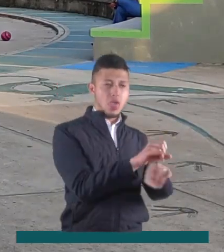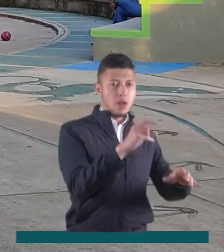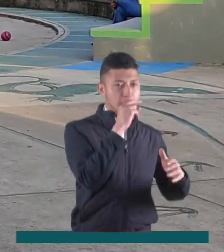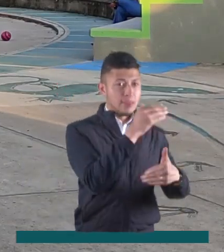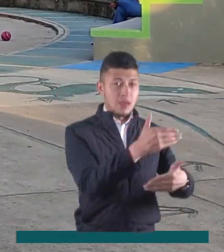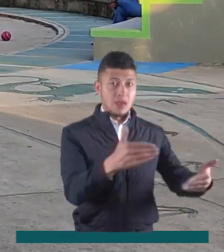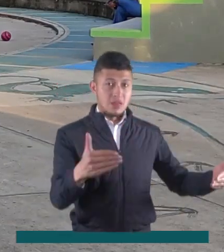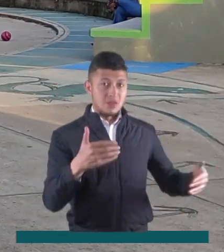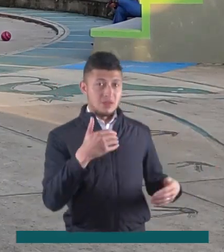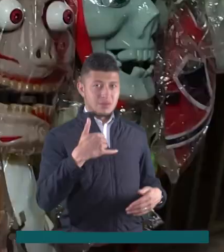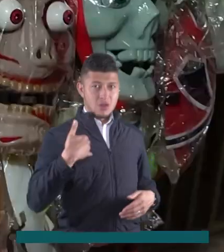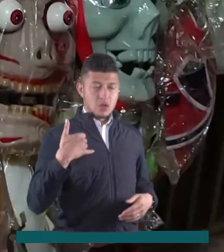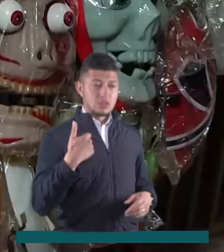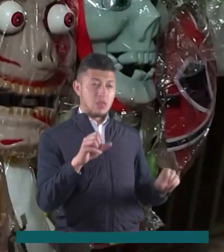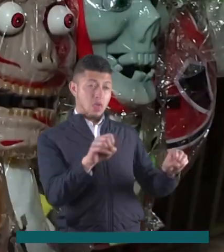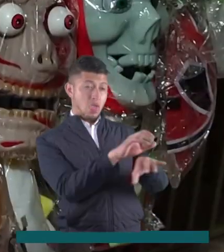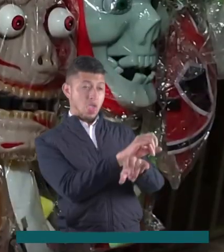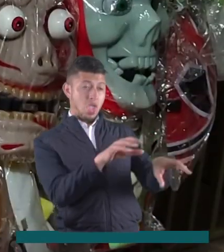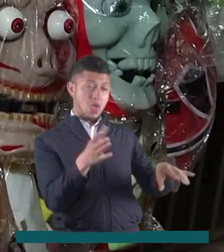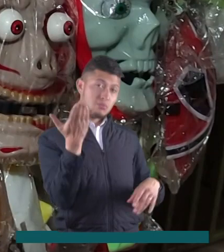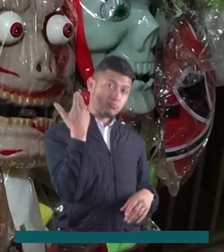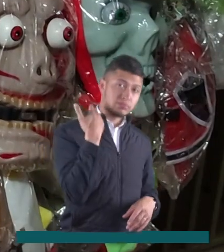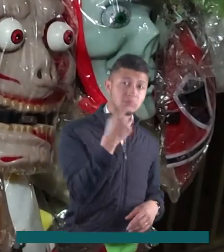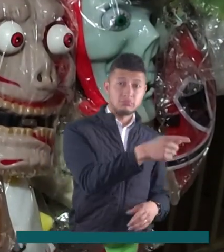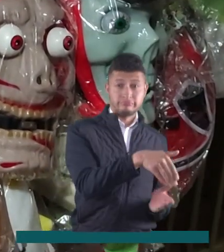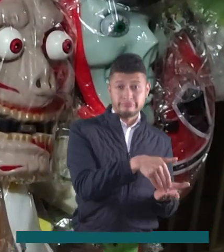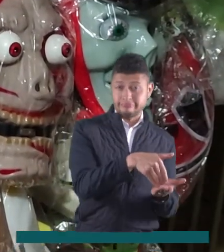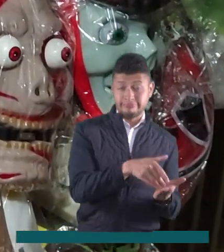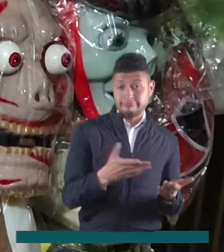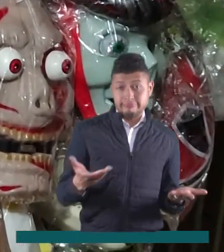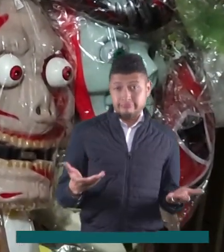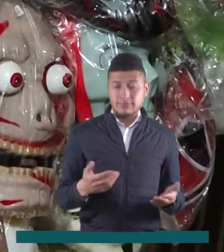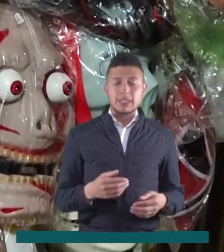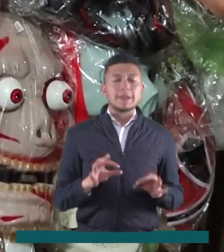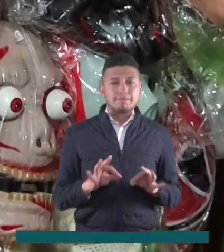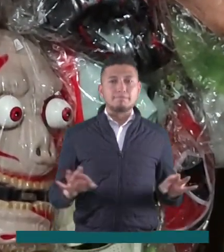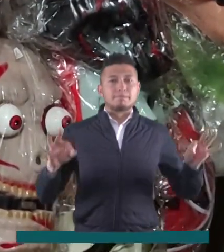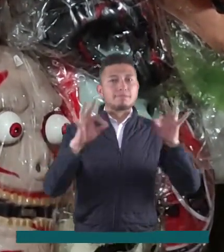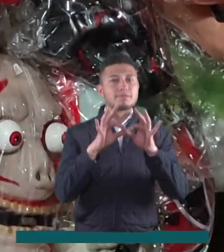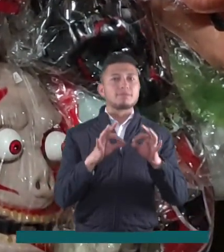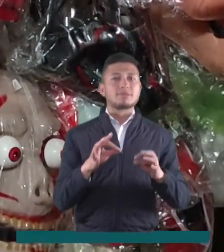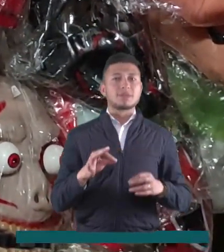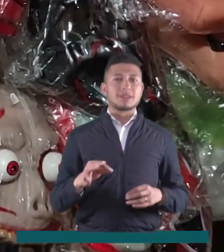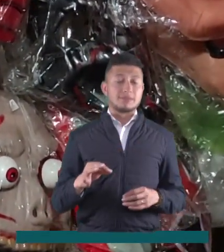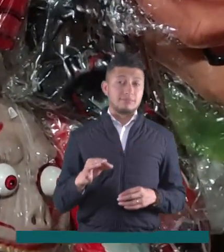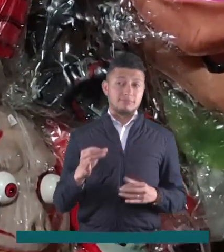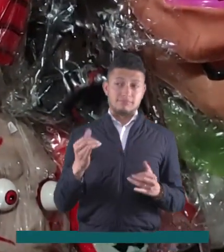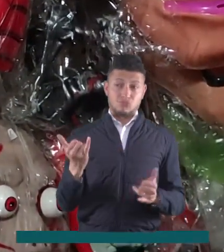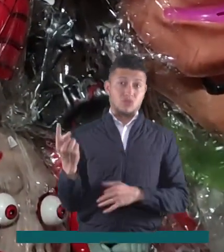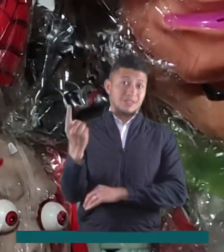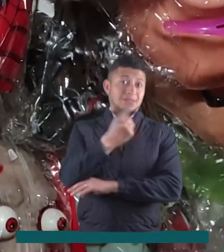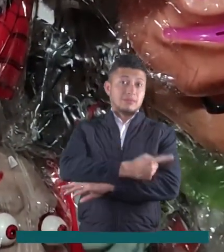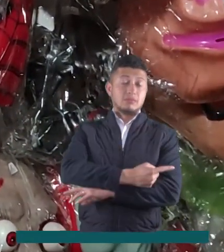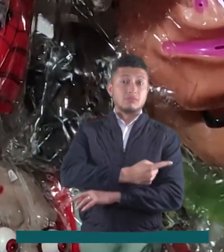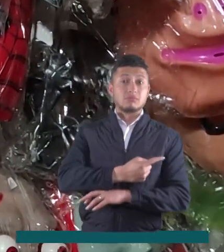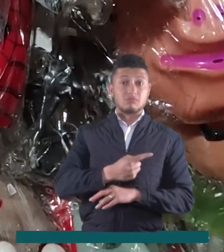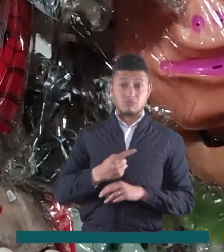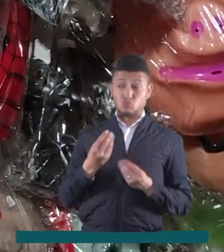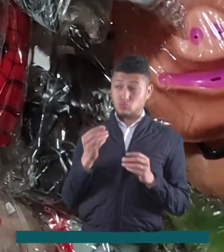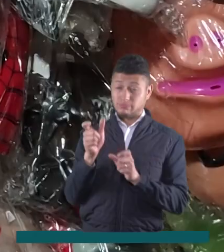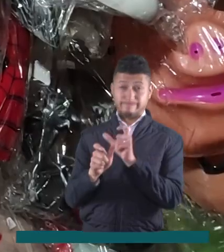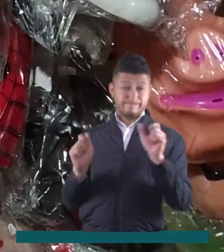adolescentes que se encuentran indefensos. También es importante que durante este día